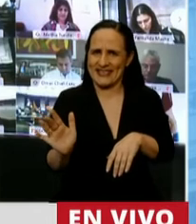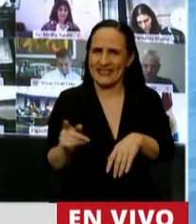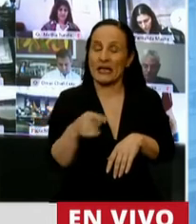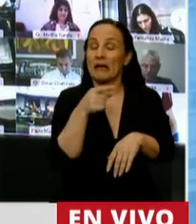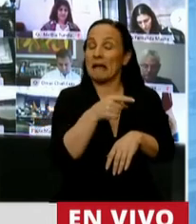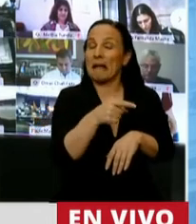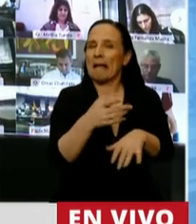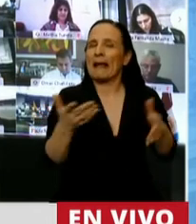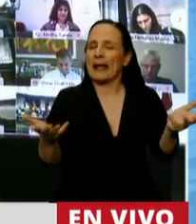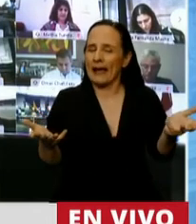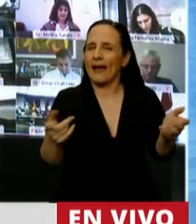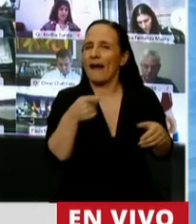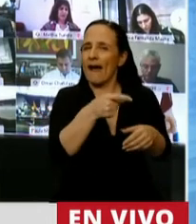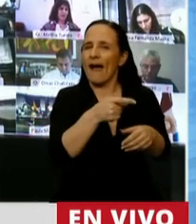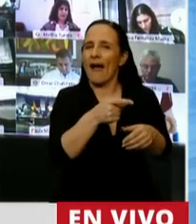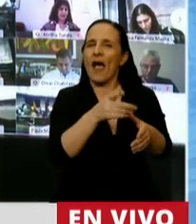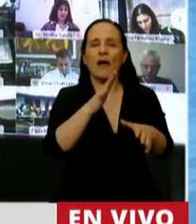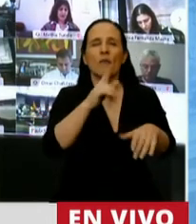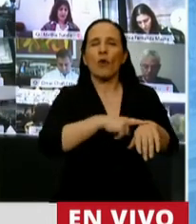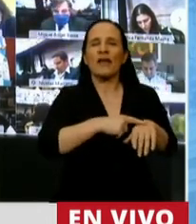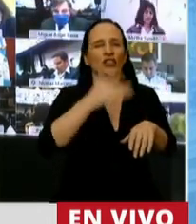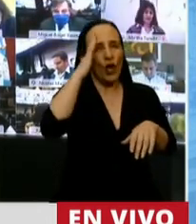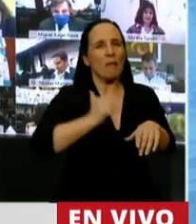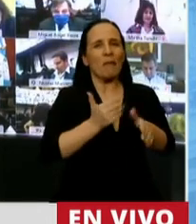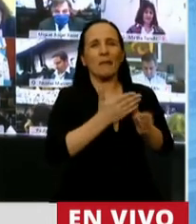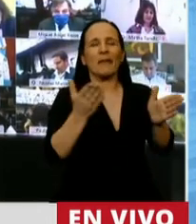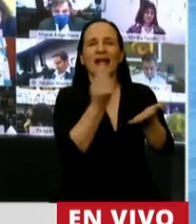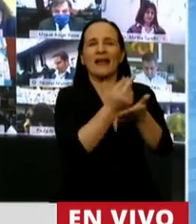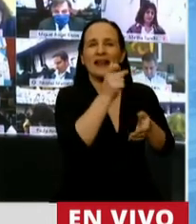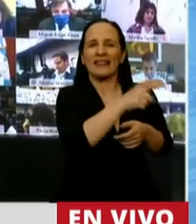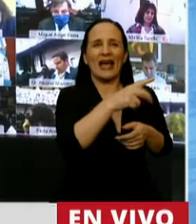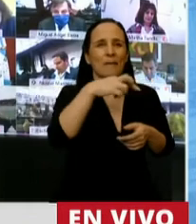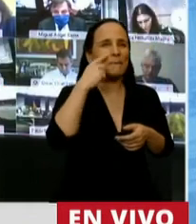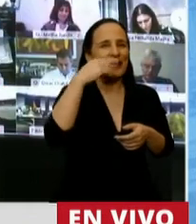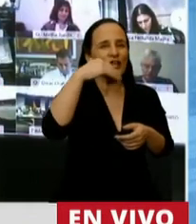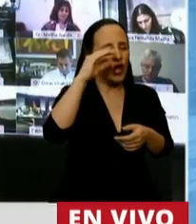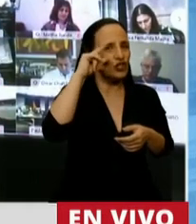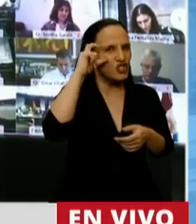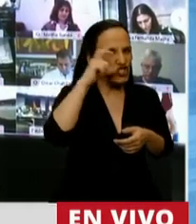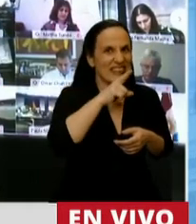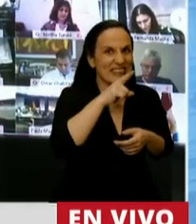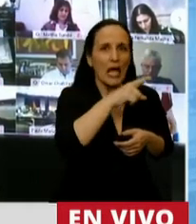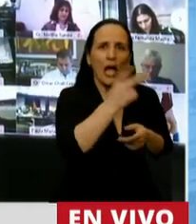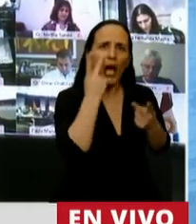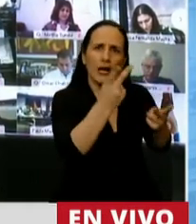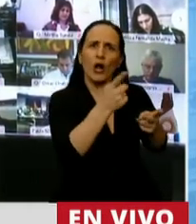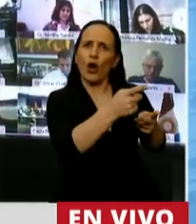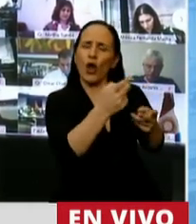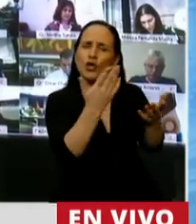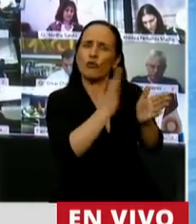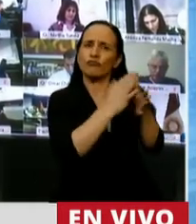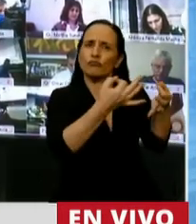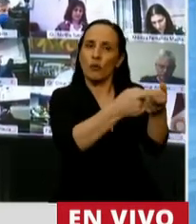reconoció y reivindicó la dictadura de Pinochet. Y esto tiene que ver con lo que